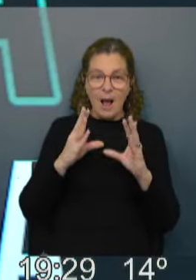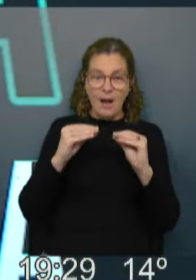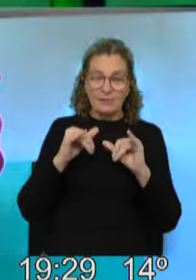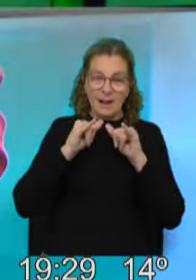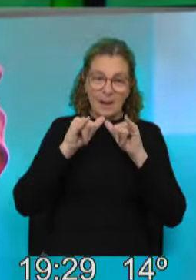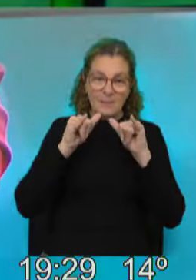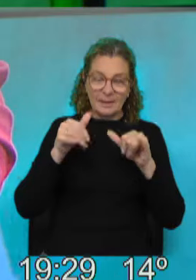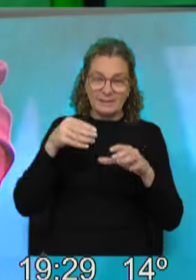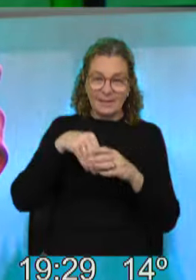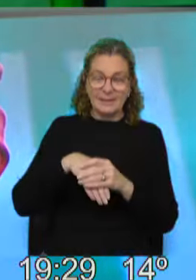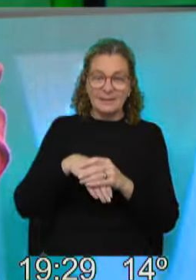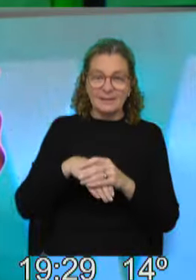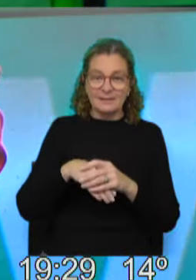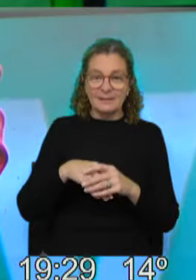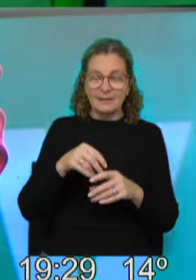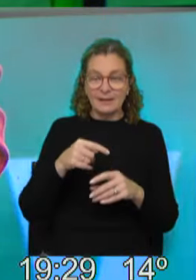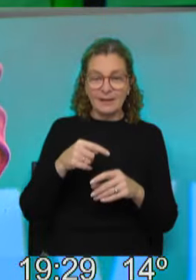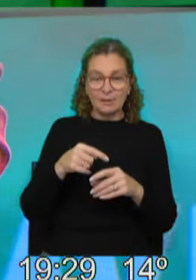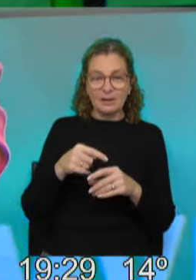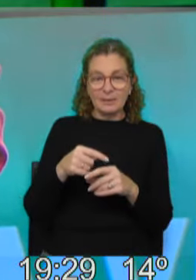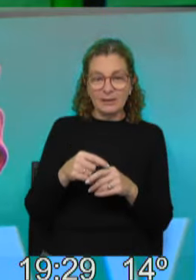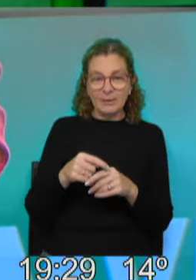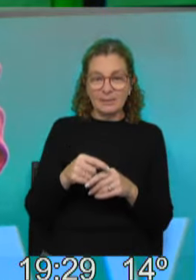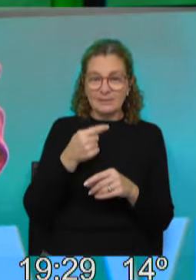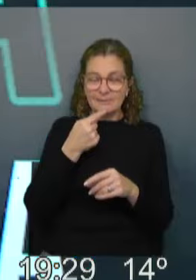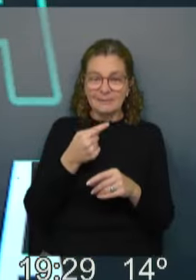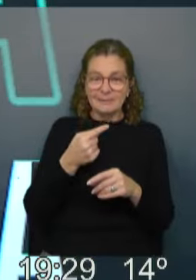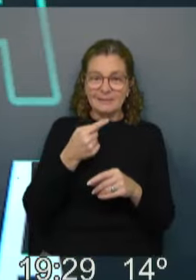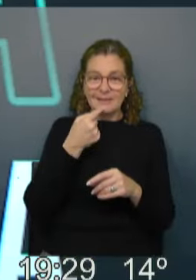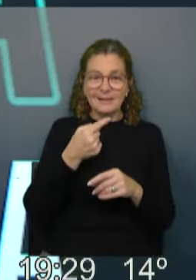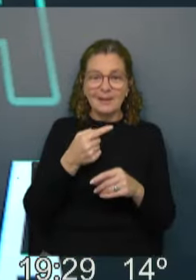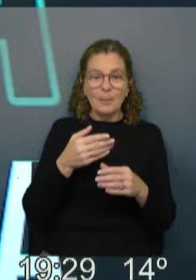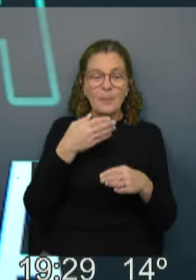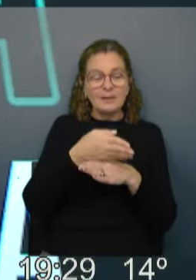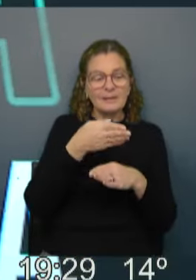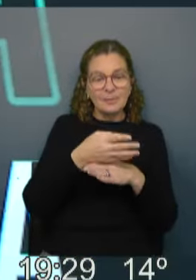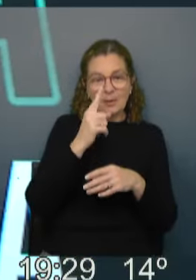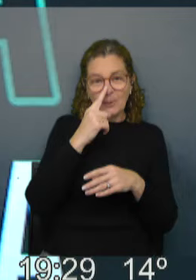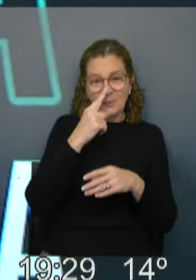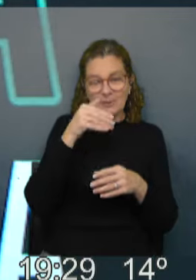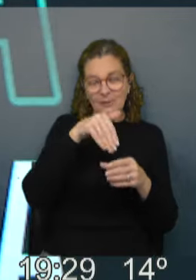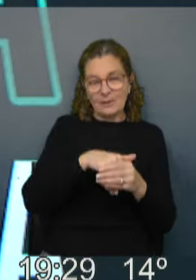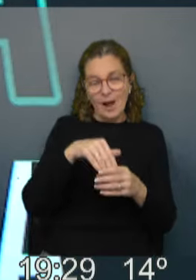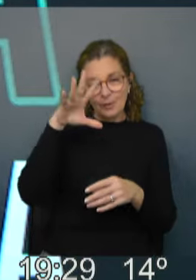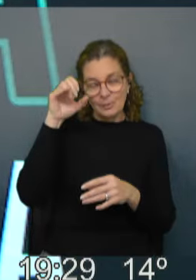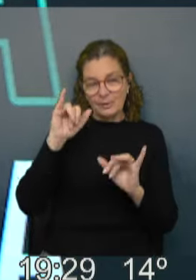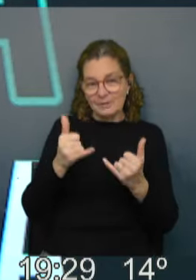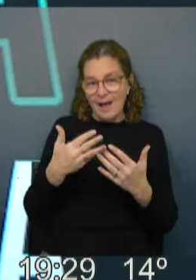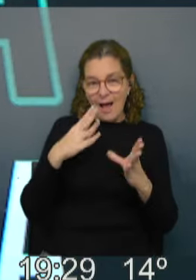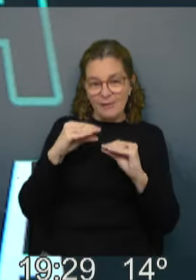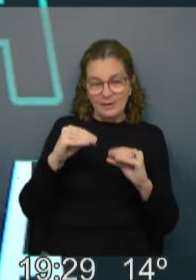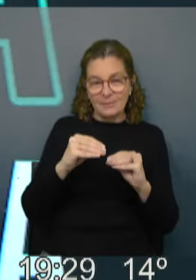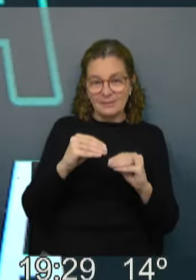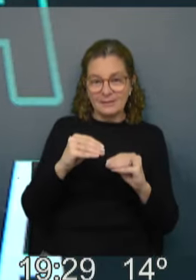interna, de alguna manera, de campaña electoral. Vamos a hablar un poco de la participación en las elecciones internas, recordando lo que ya hemos hablado otras veces